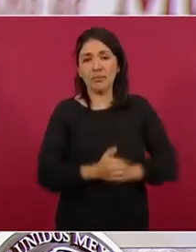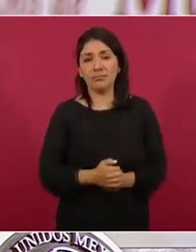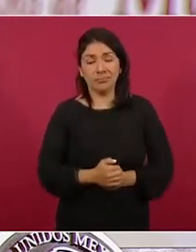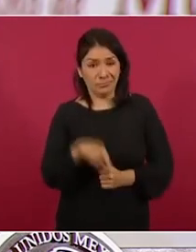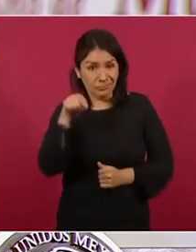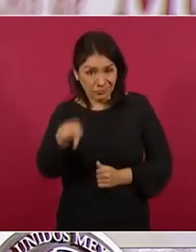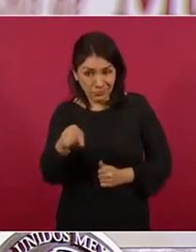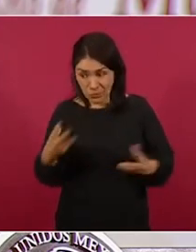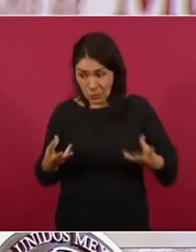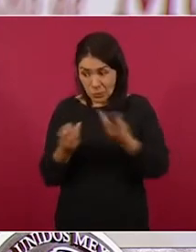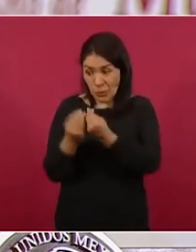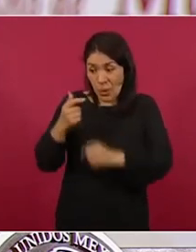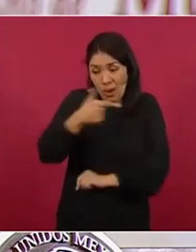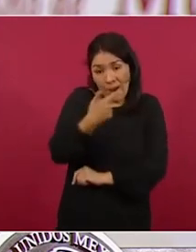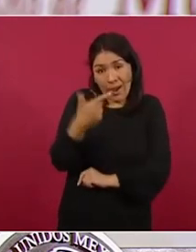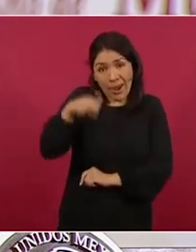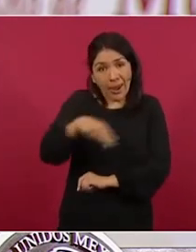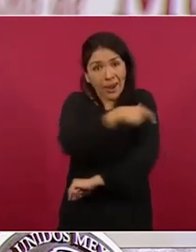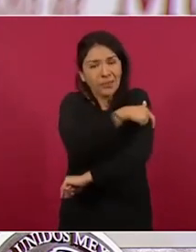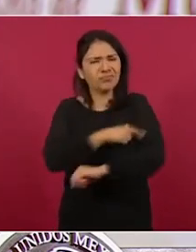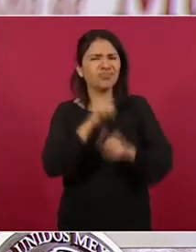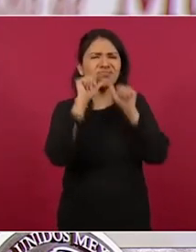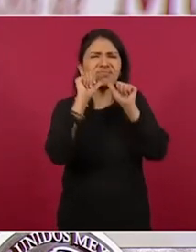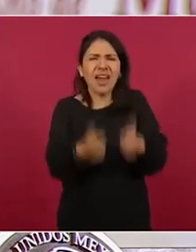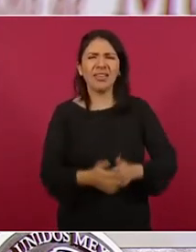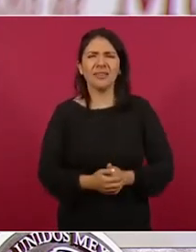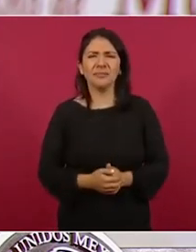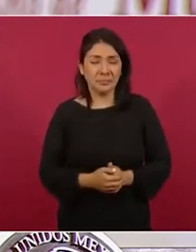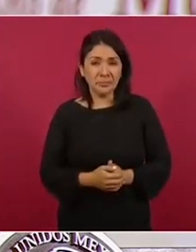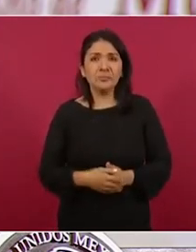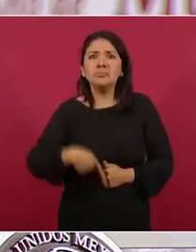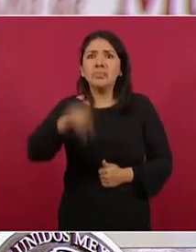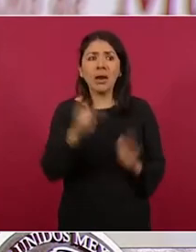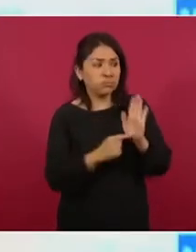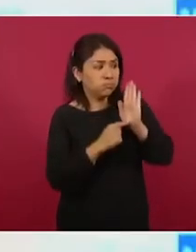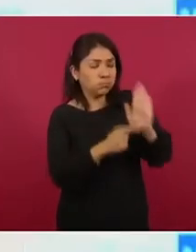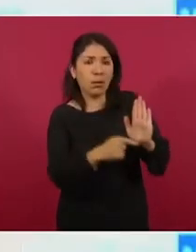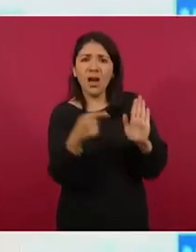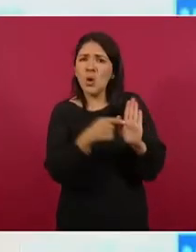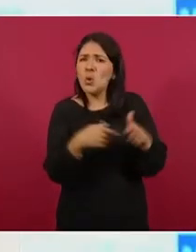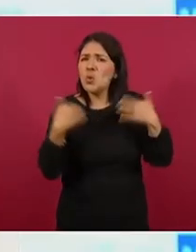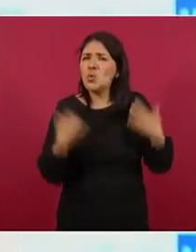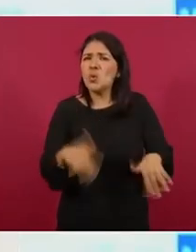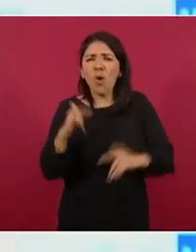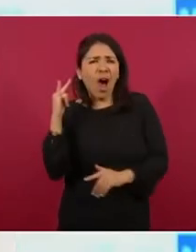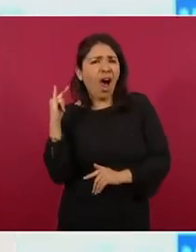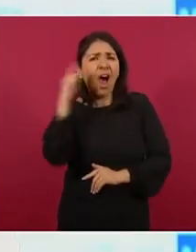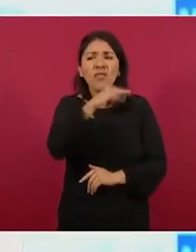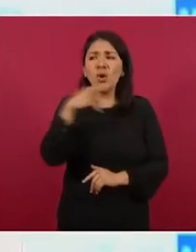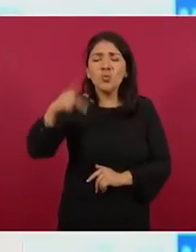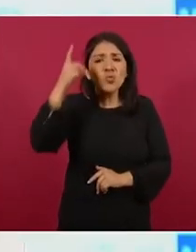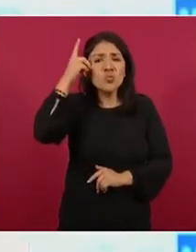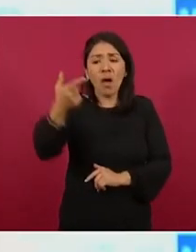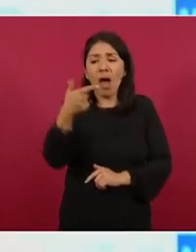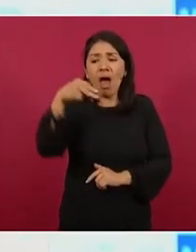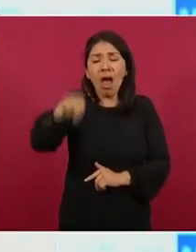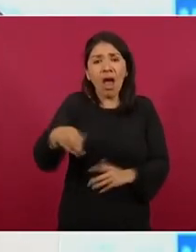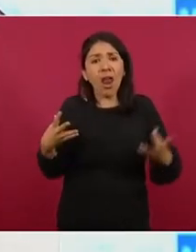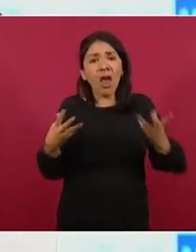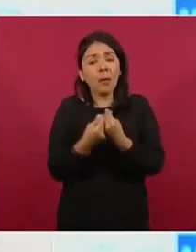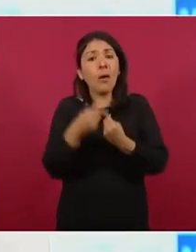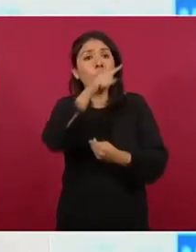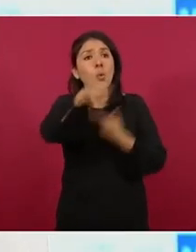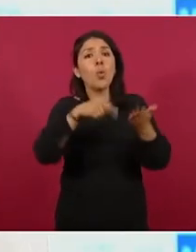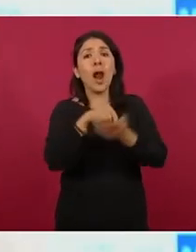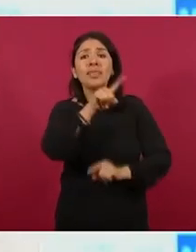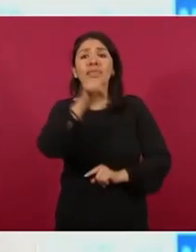es de la Guardia Nacional pero la presenta como si fuera el avión oficial el que voló de San Antonio,